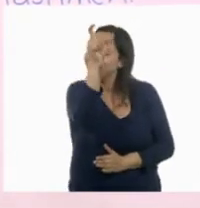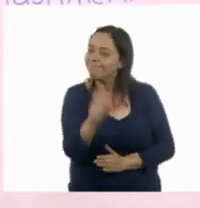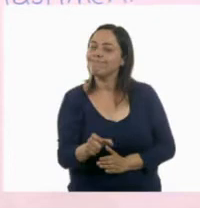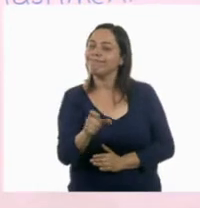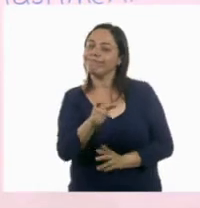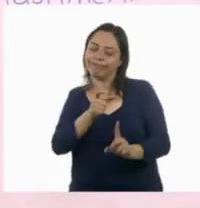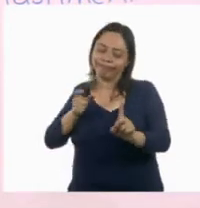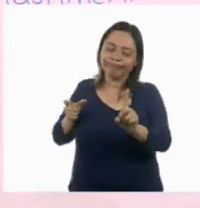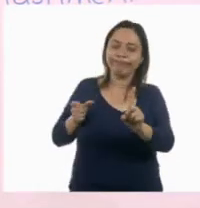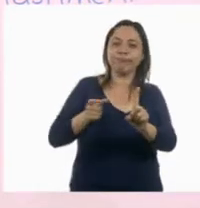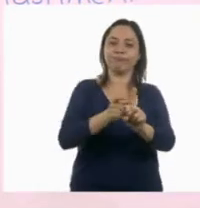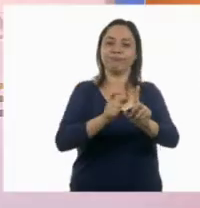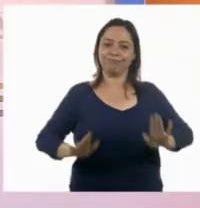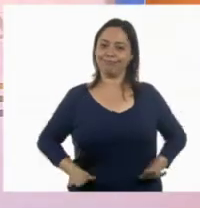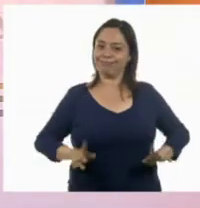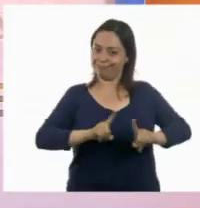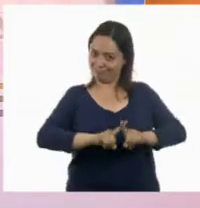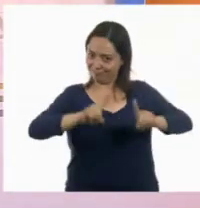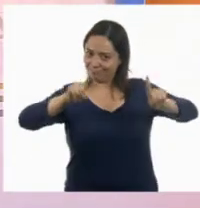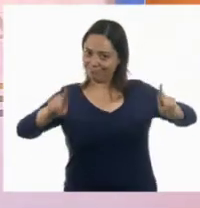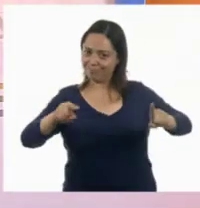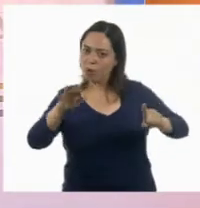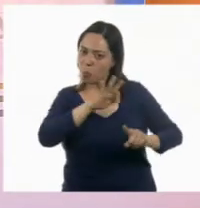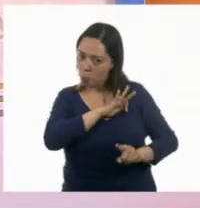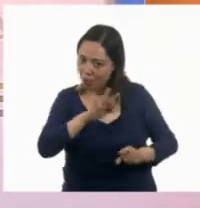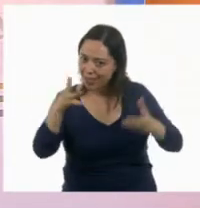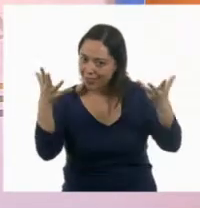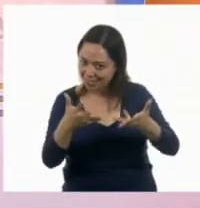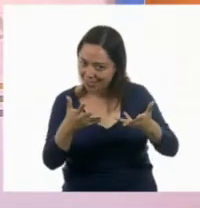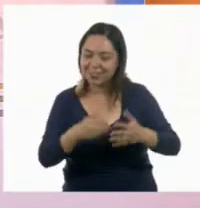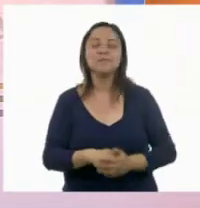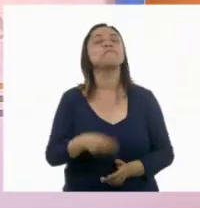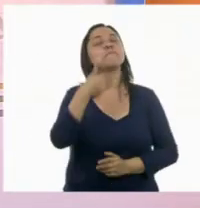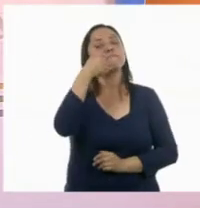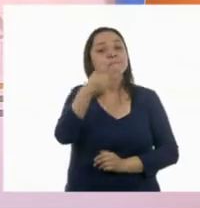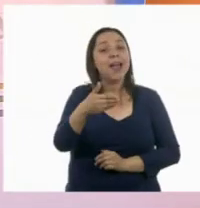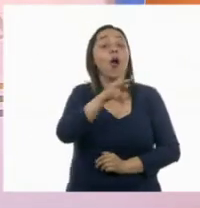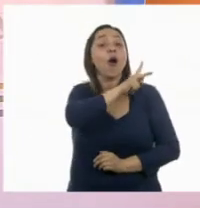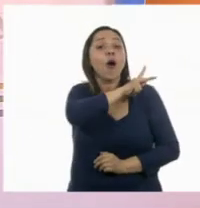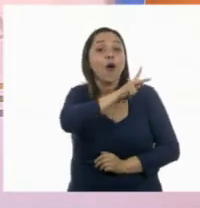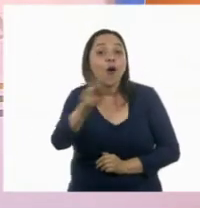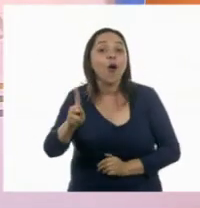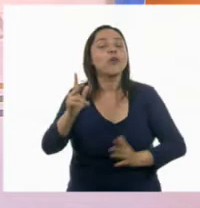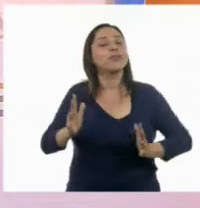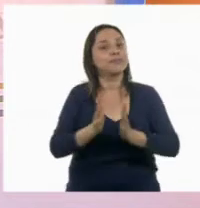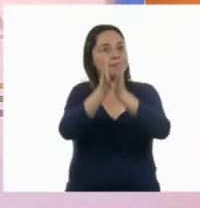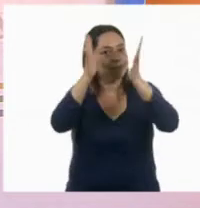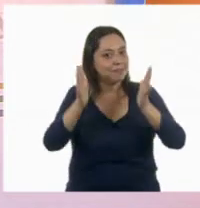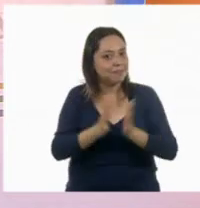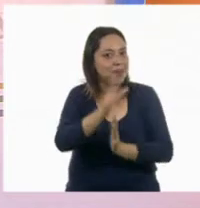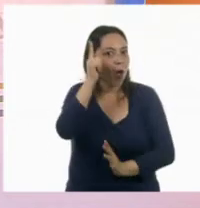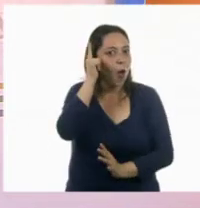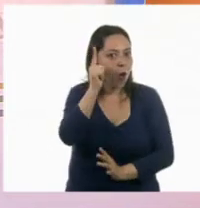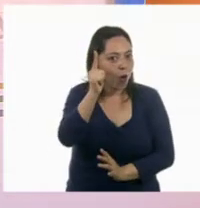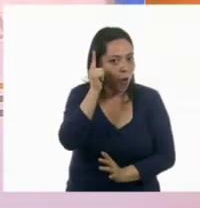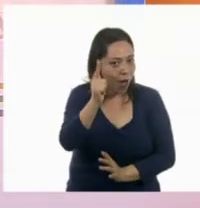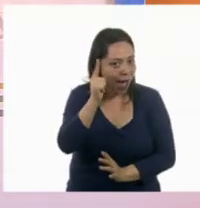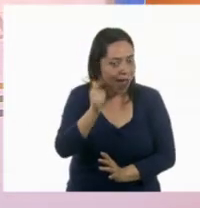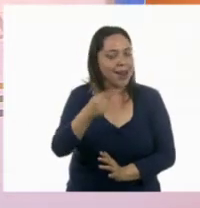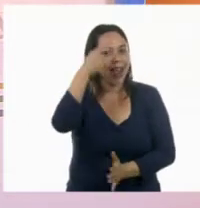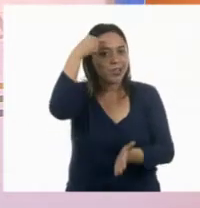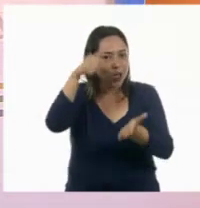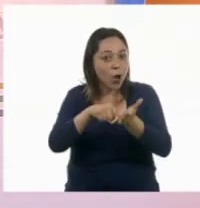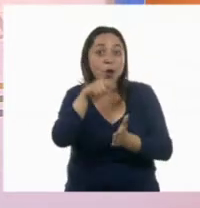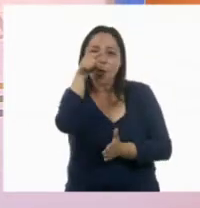diferencias. Muy bien dicho, espero que todos puedan participar y que tengamos unos muy buenos resultados. Se van a dar cuenta que